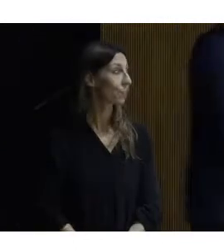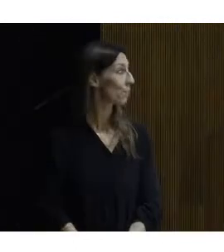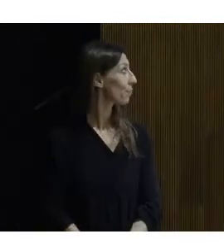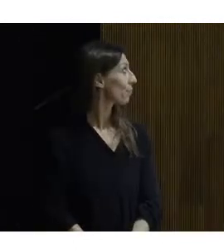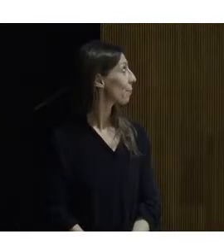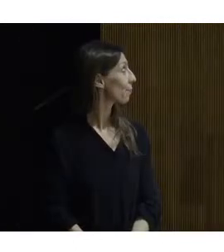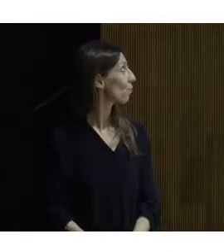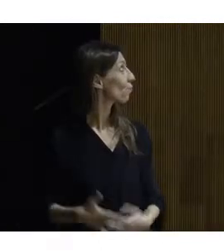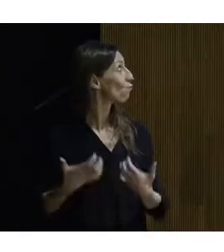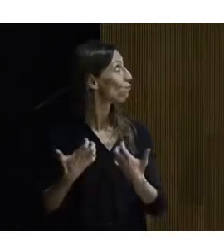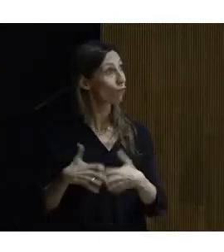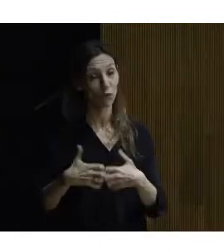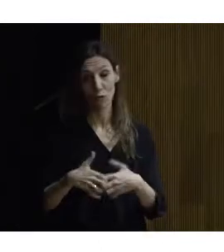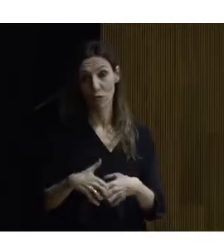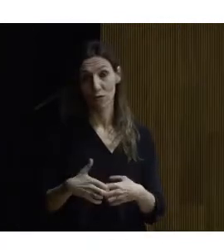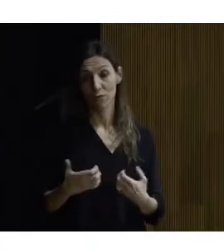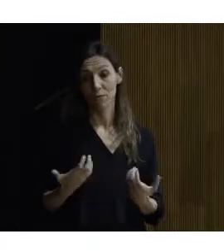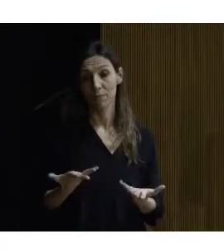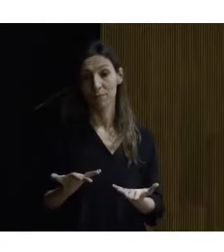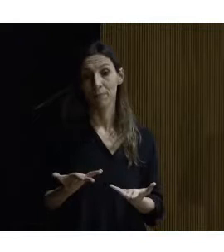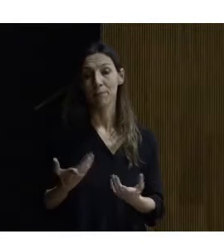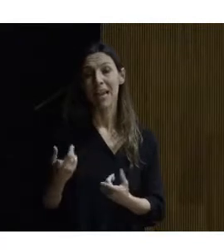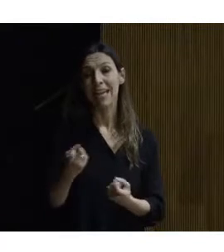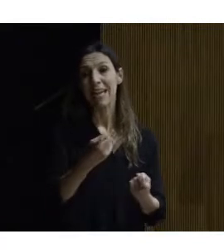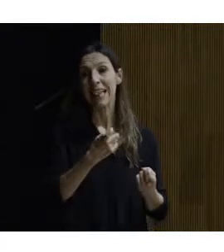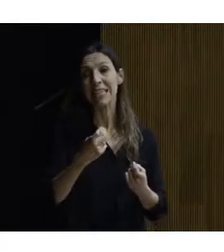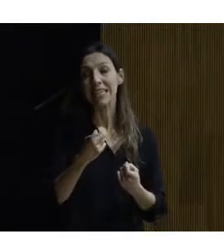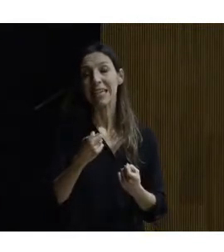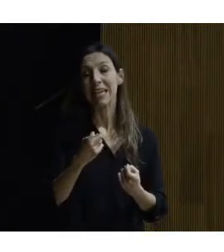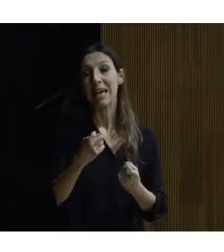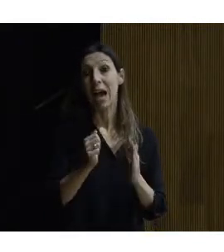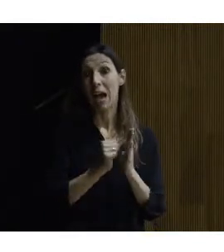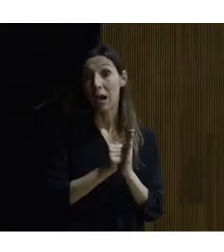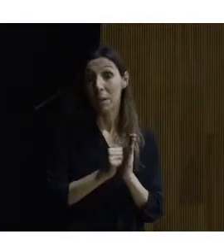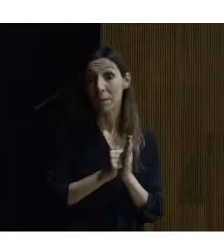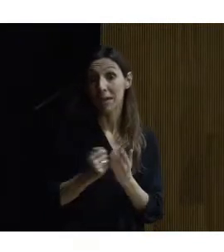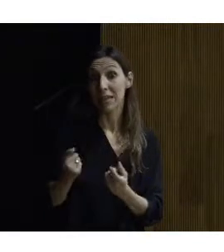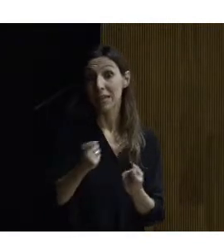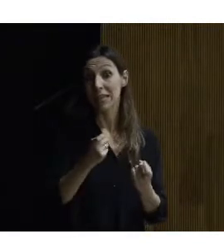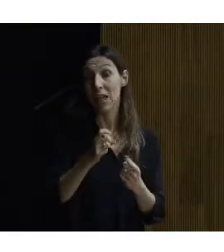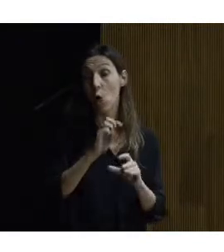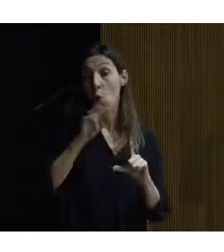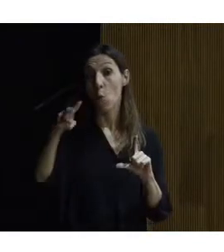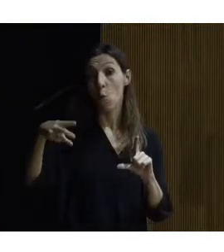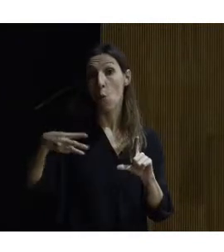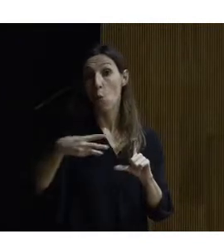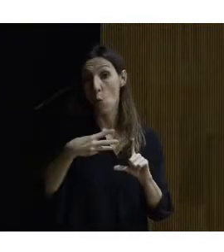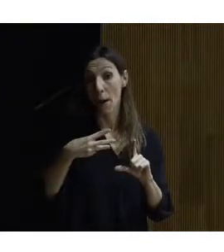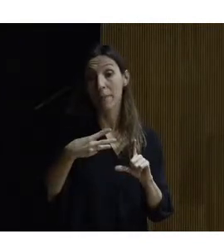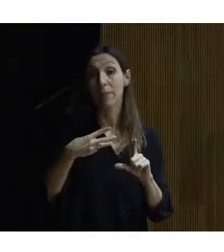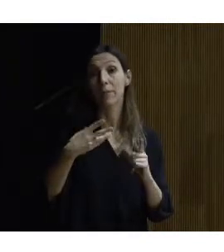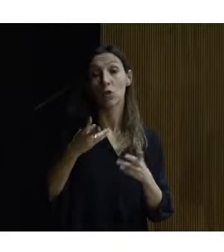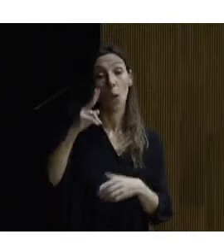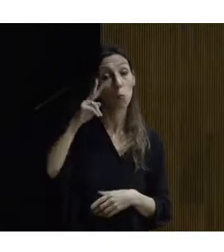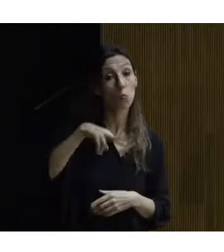bueno para esta app se necesita una una web donde el museo en cuestión